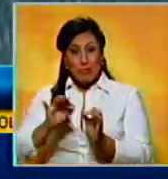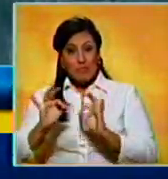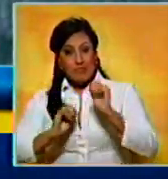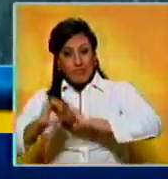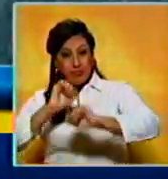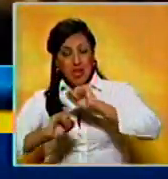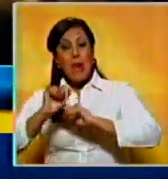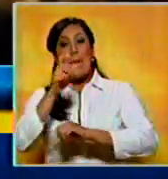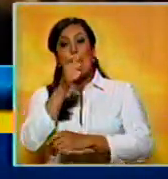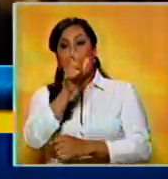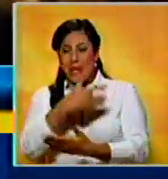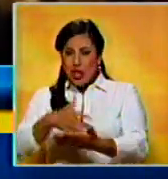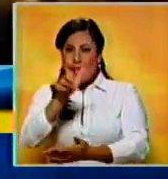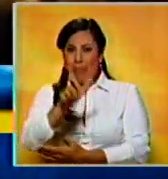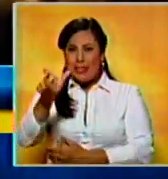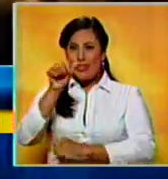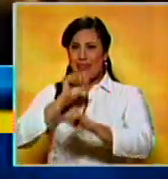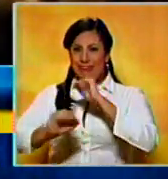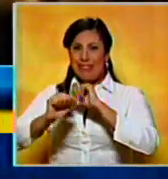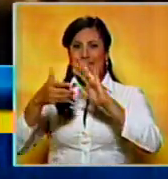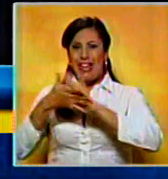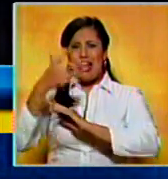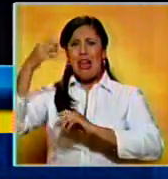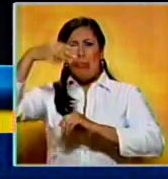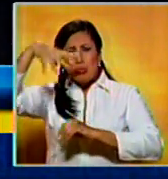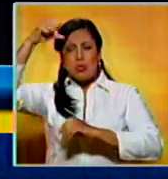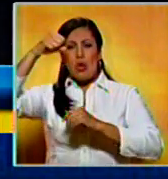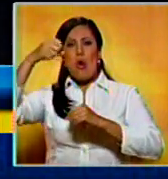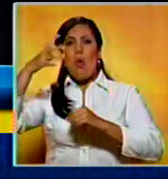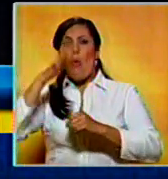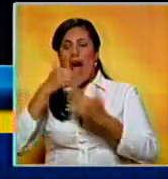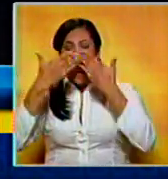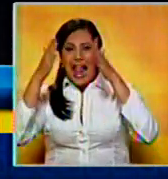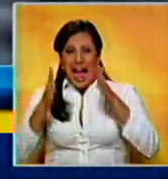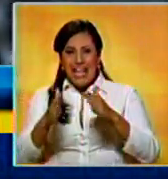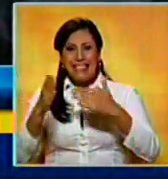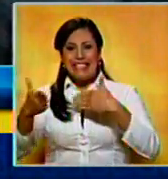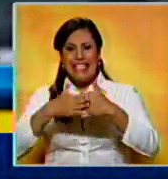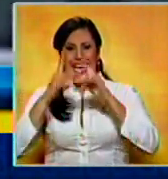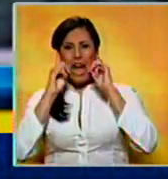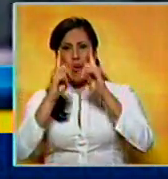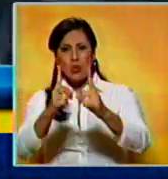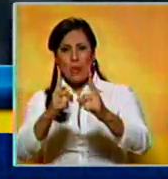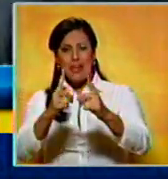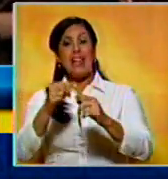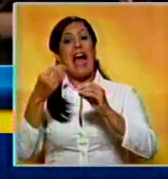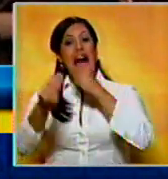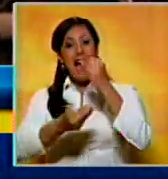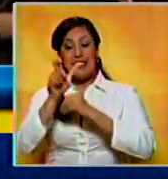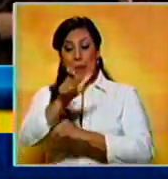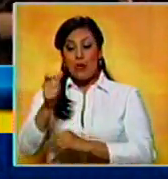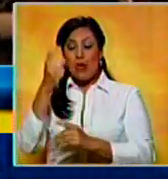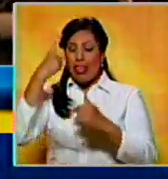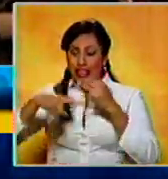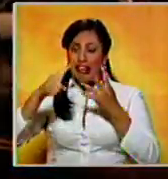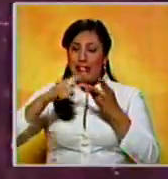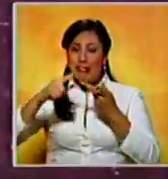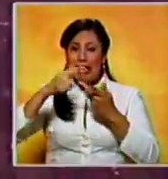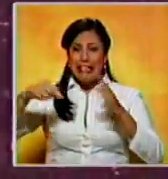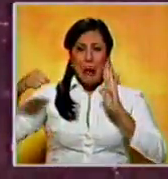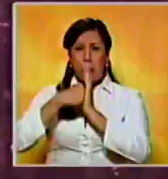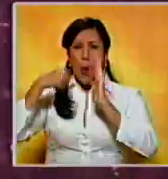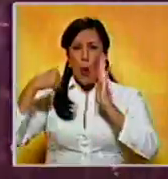Millones de personas enfrentan desde la semana pasada cortes de luz, suspensión de clases y cierre de carreteras en las que se han reportado múltiples